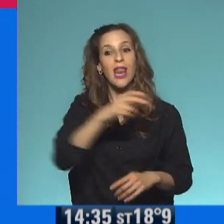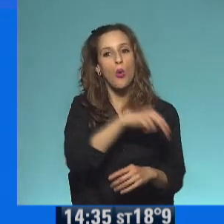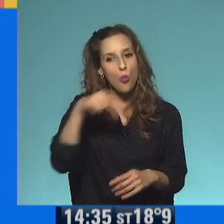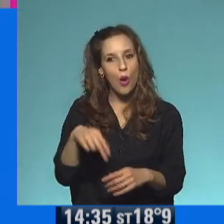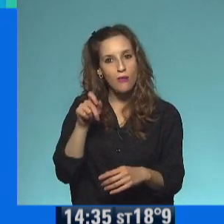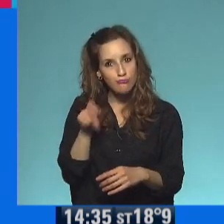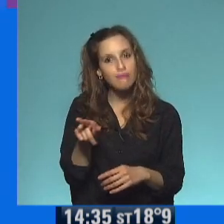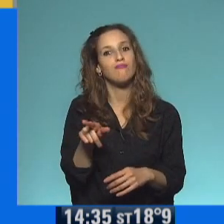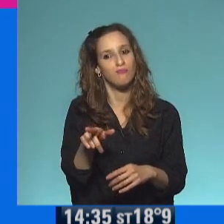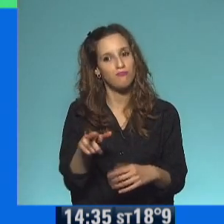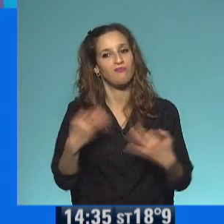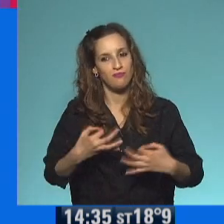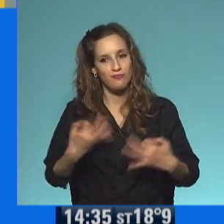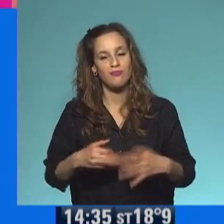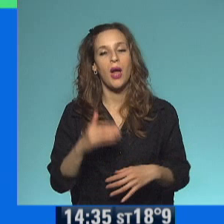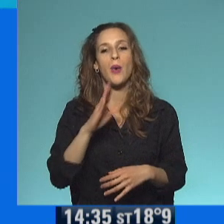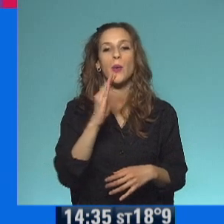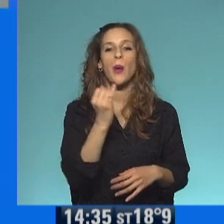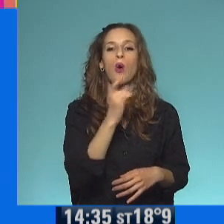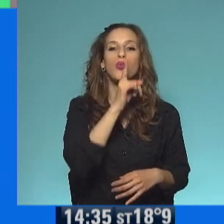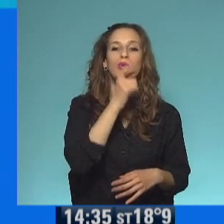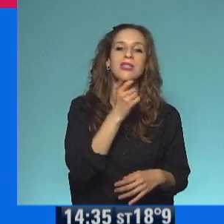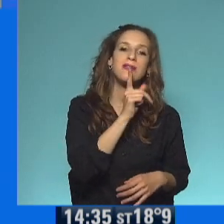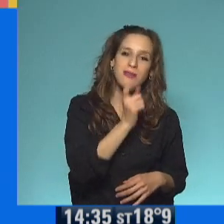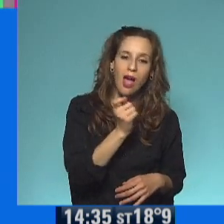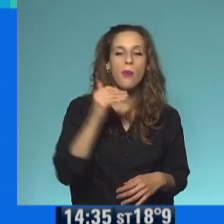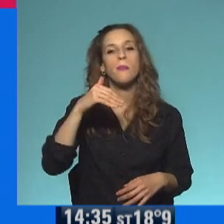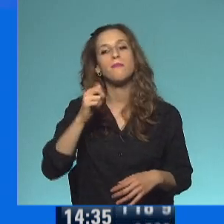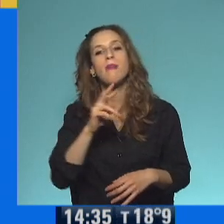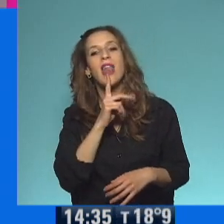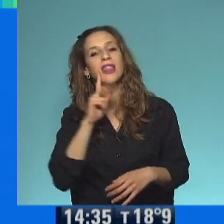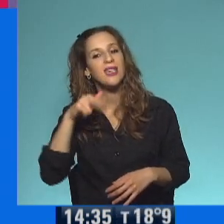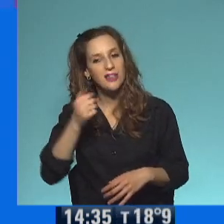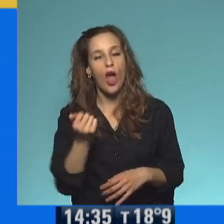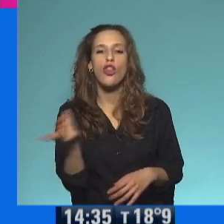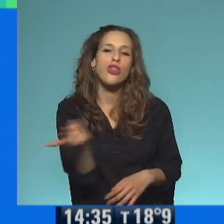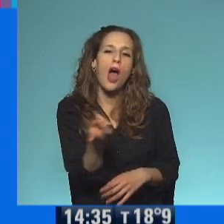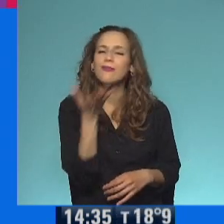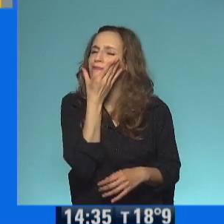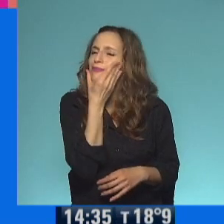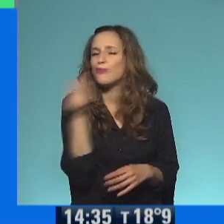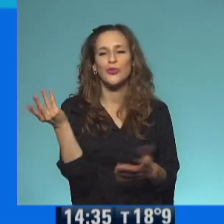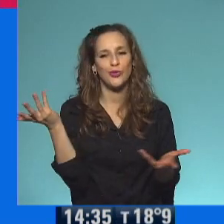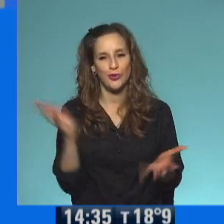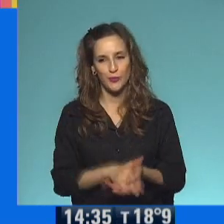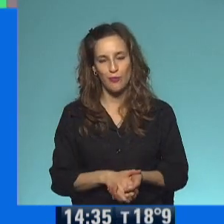Neuquén, ¿eh? Bautista y Martina de Coronel Vidal. Hermosos los dos. Ahí.